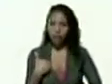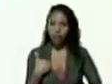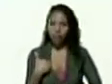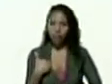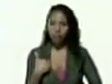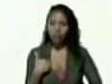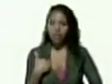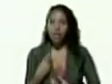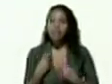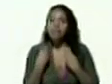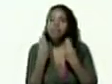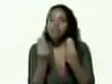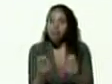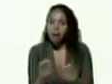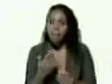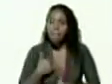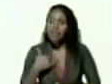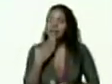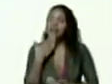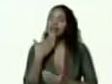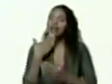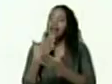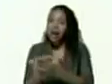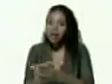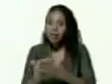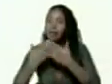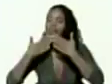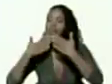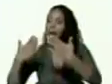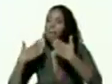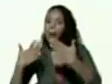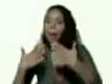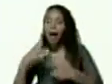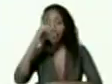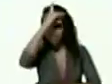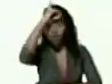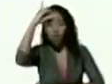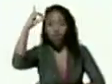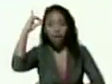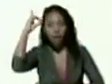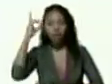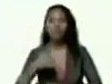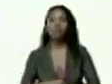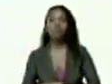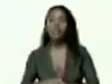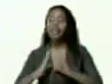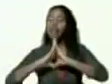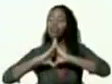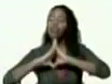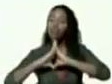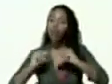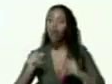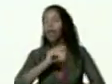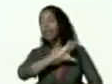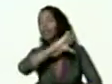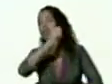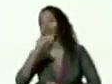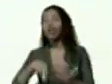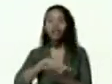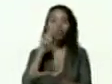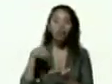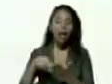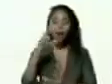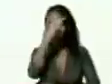transmitir mi agradecimiento al compañero Diosdado Cabello Rondón y a toda la dirección nacional del